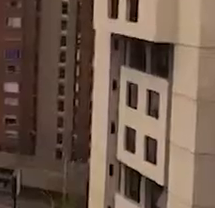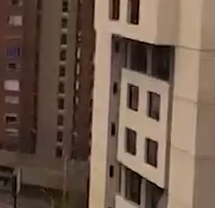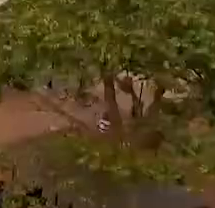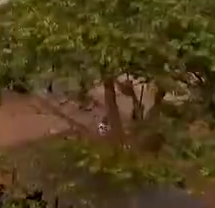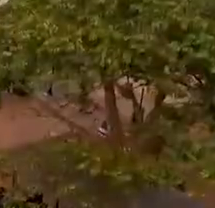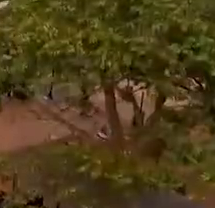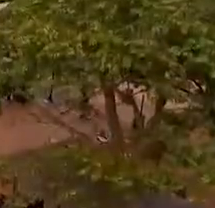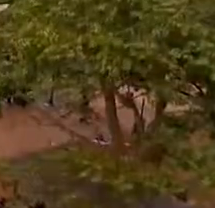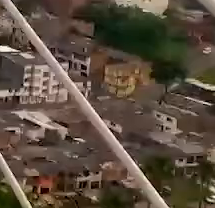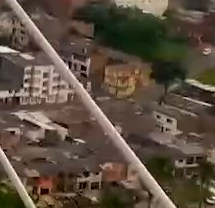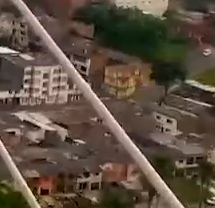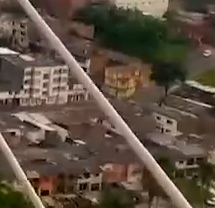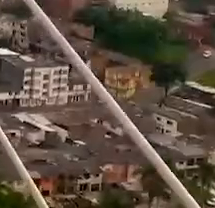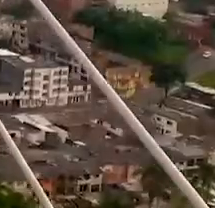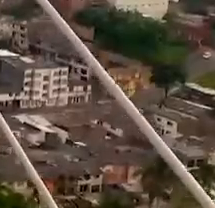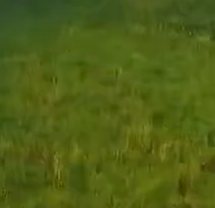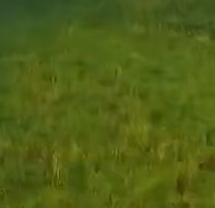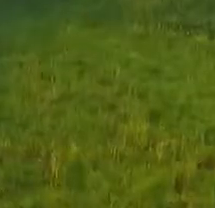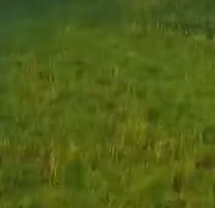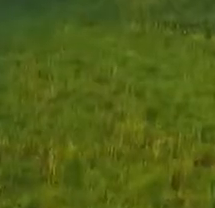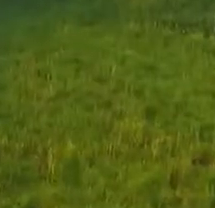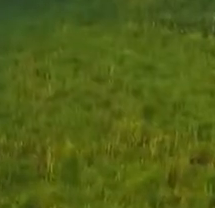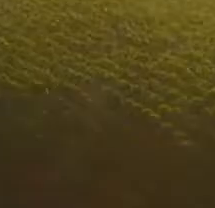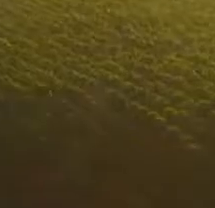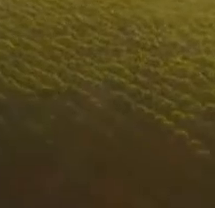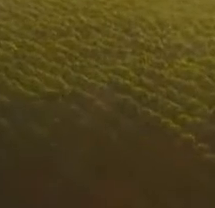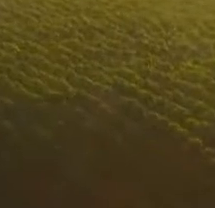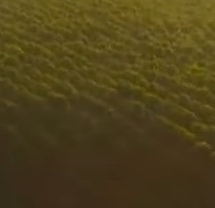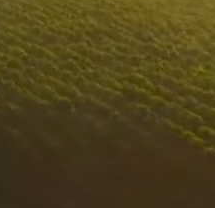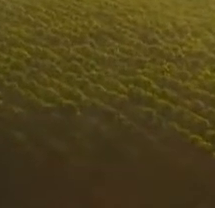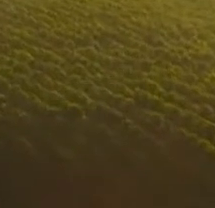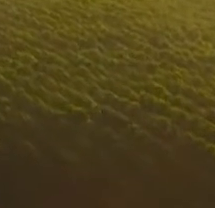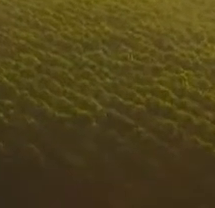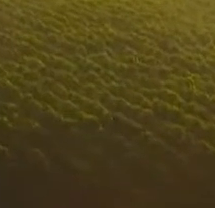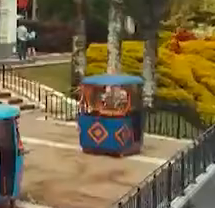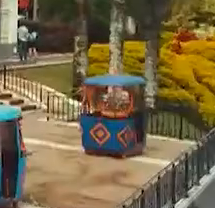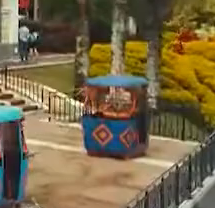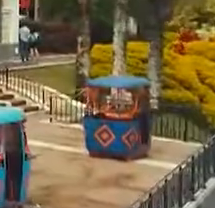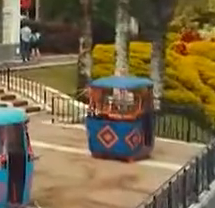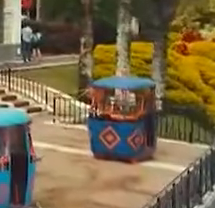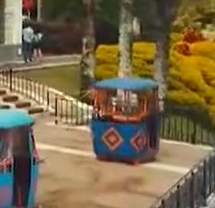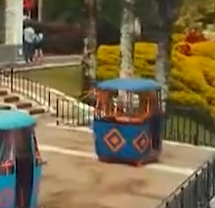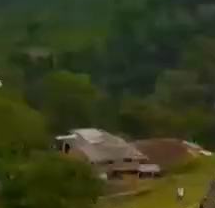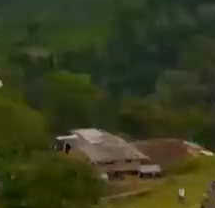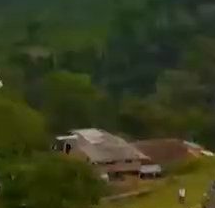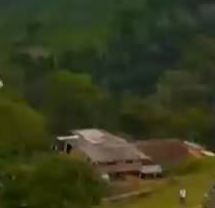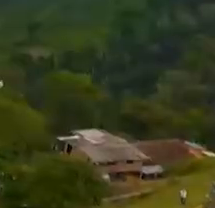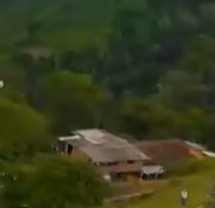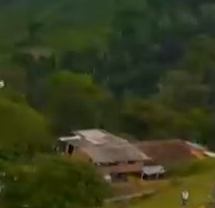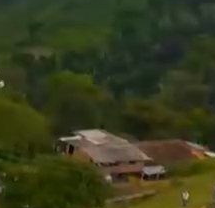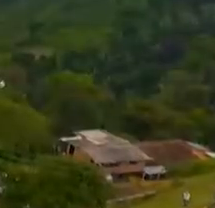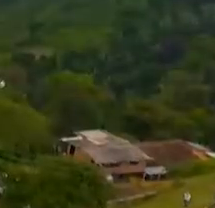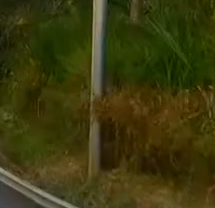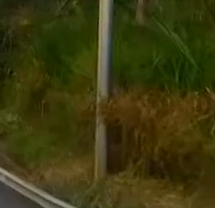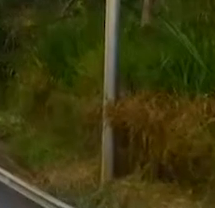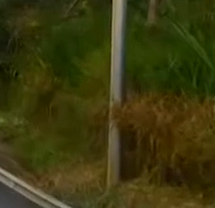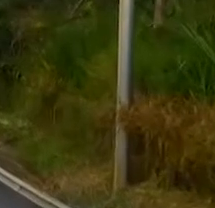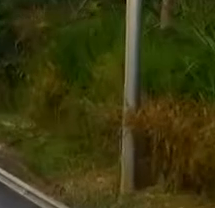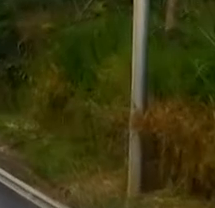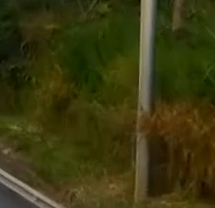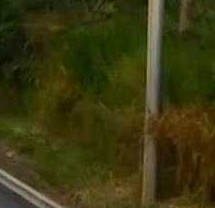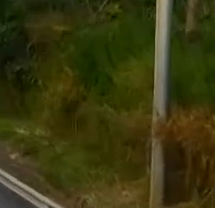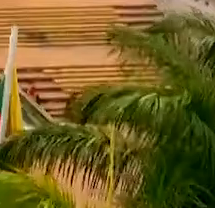Caldas, Quindío y Risaralda se integran en la señal informativa más importante de la región. Comienza